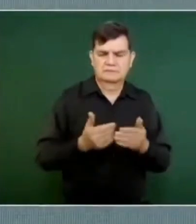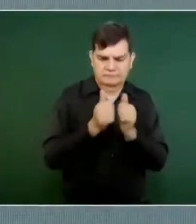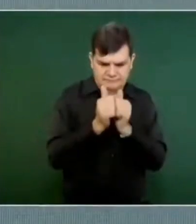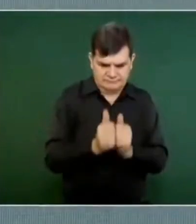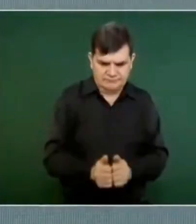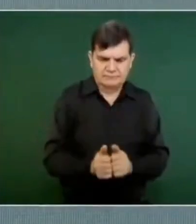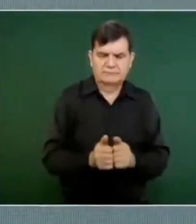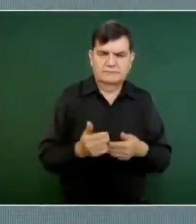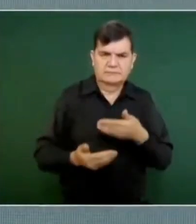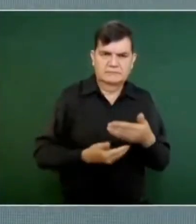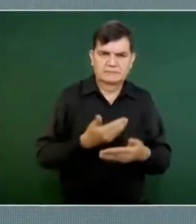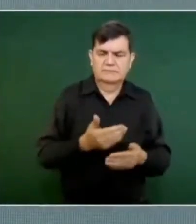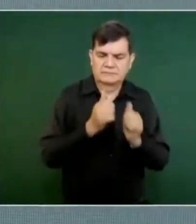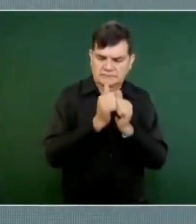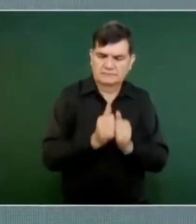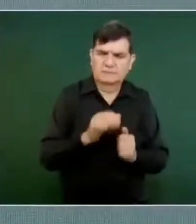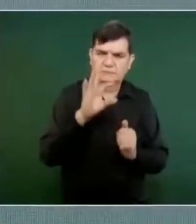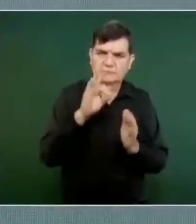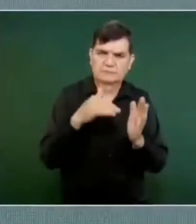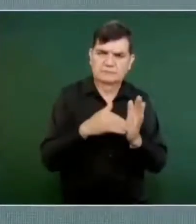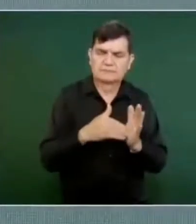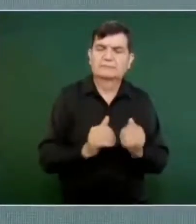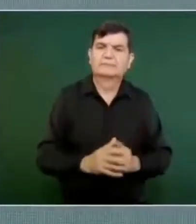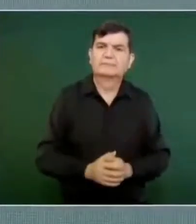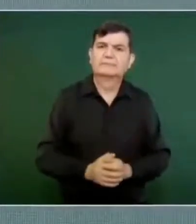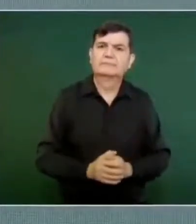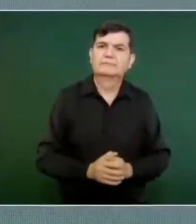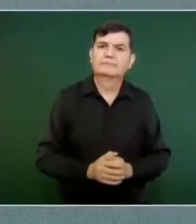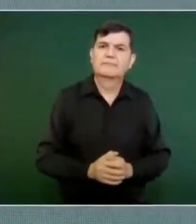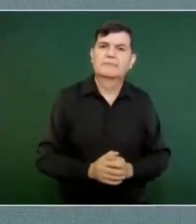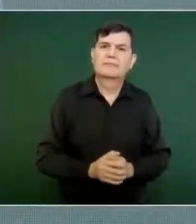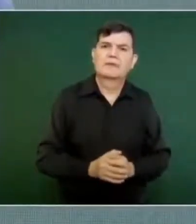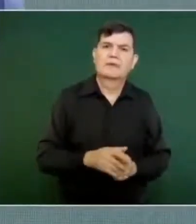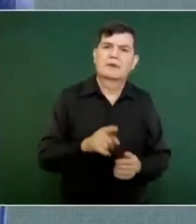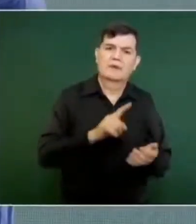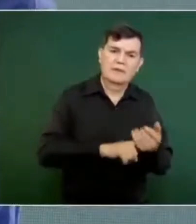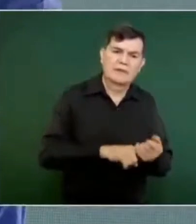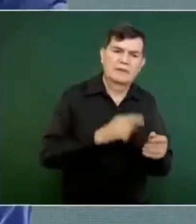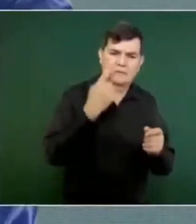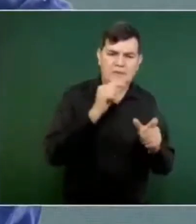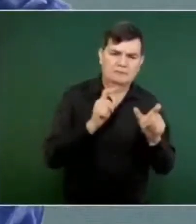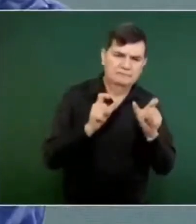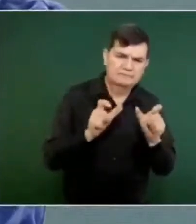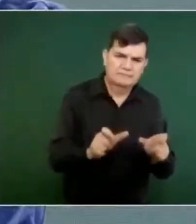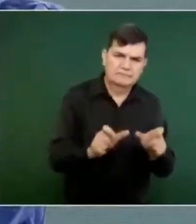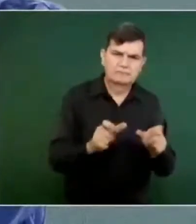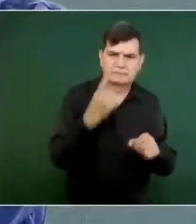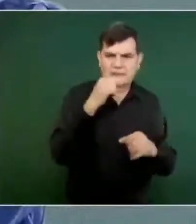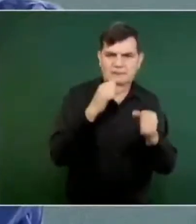tanto de seguridad como de